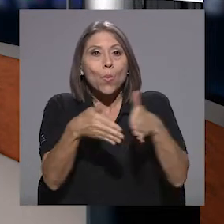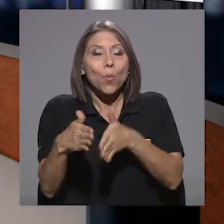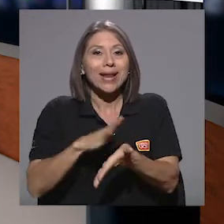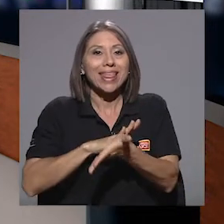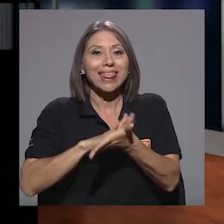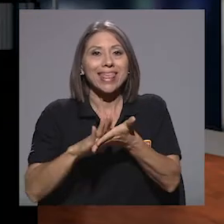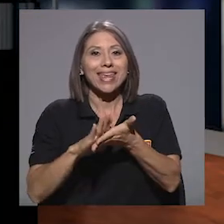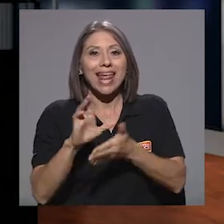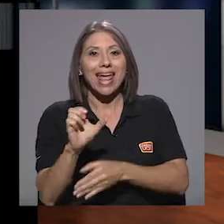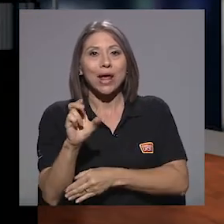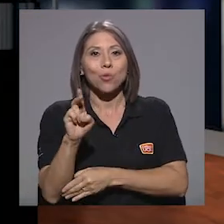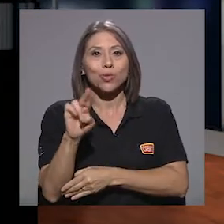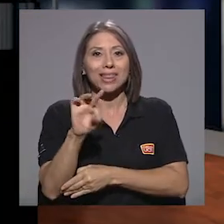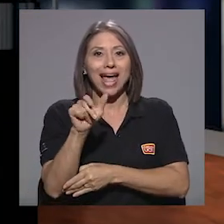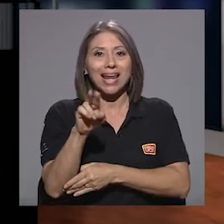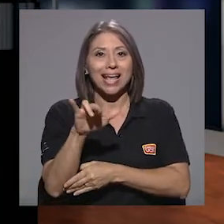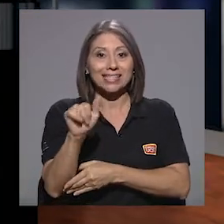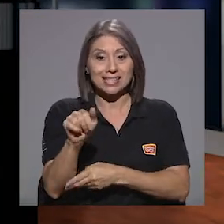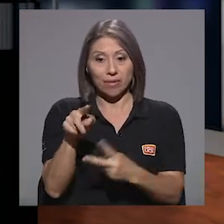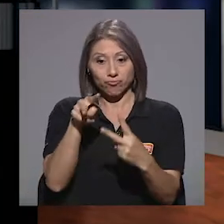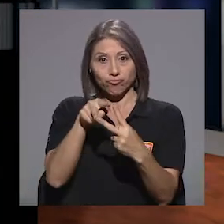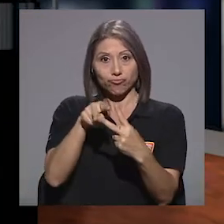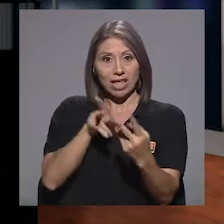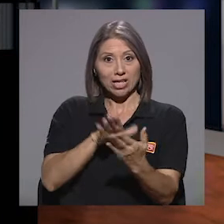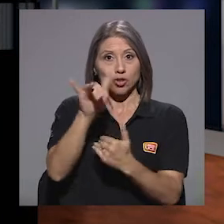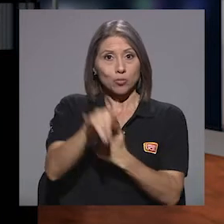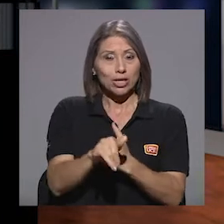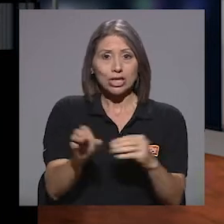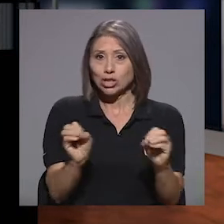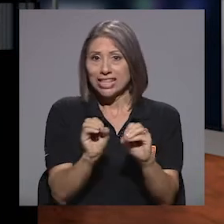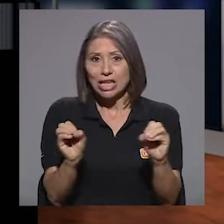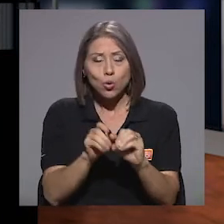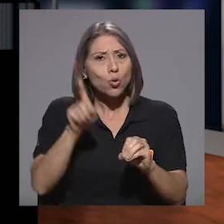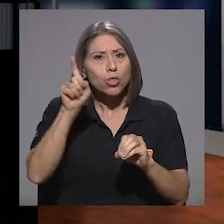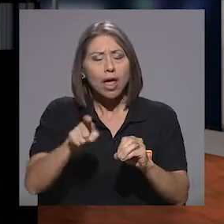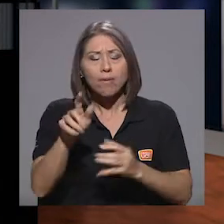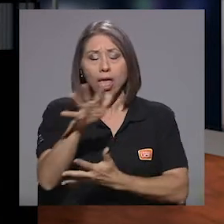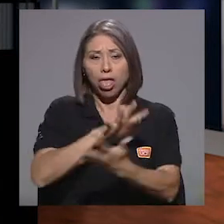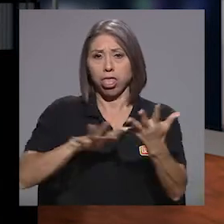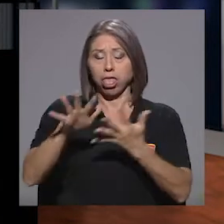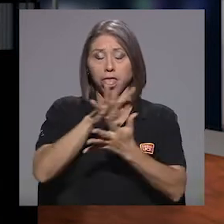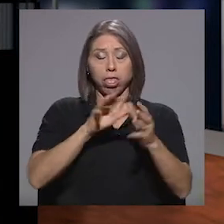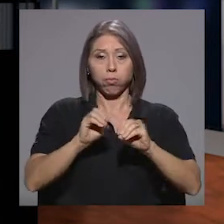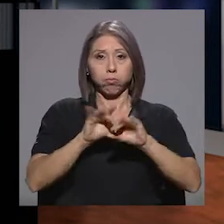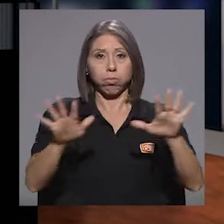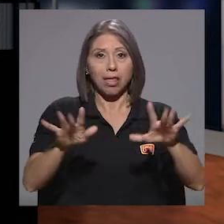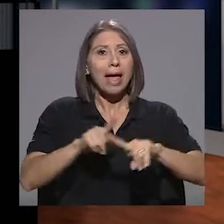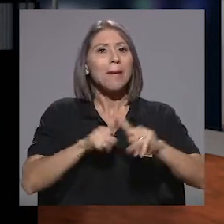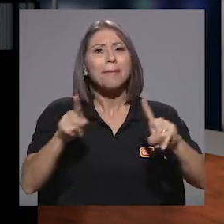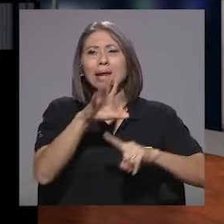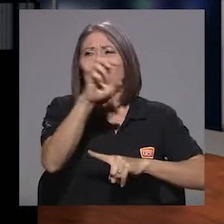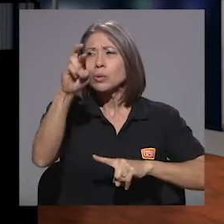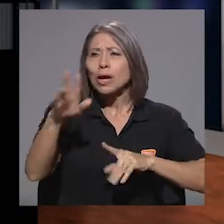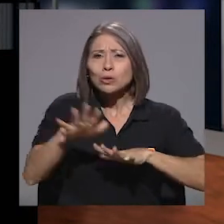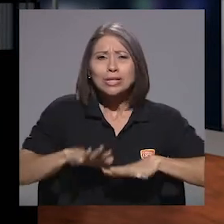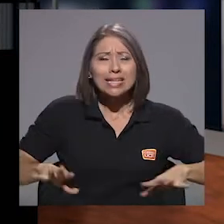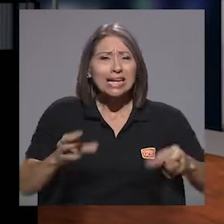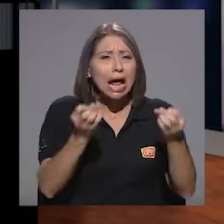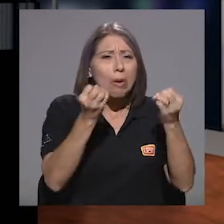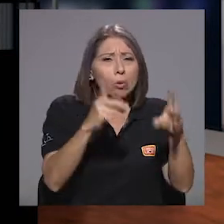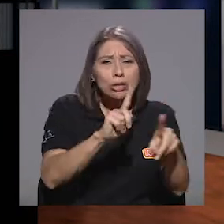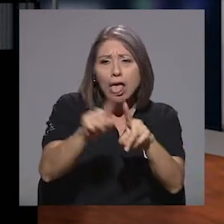eutanasia. Ninguno de esos proyectos debería ser motivo de escándalo, pero en una Costa Rica polarizada y